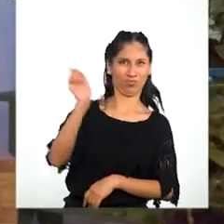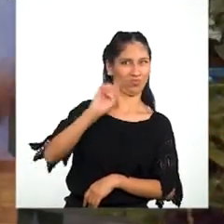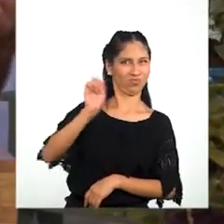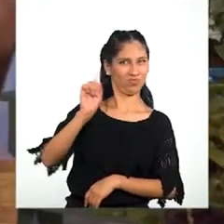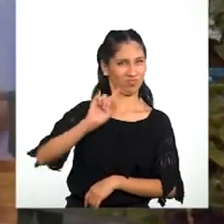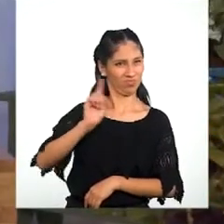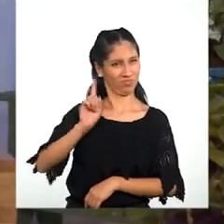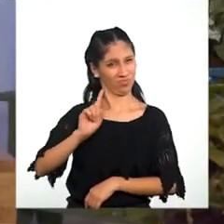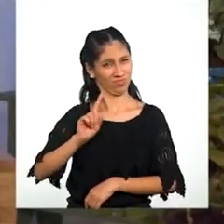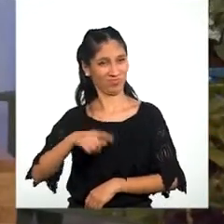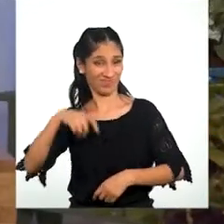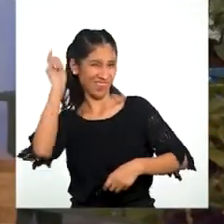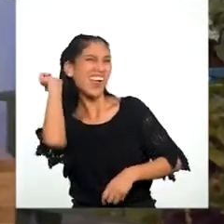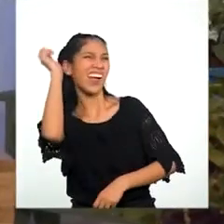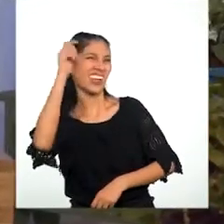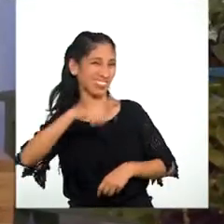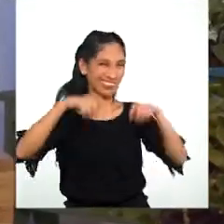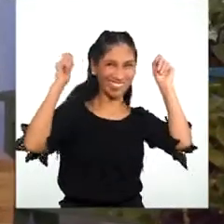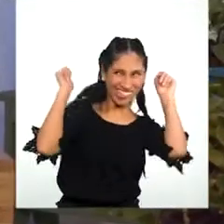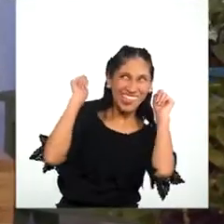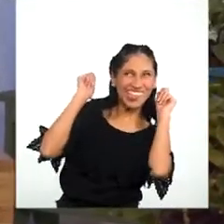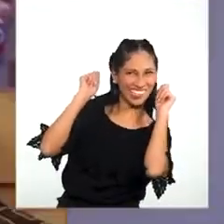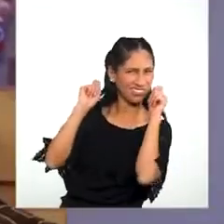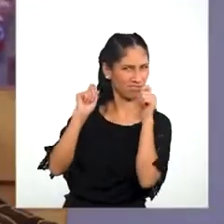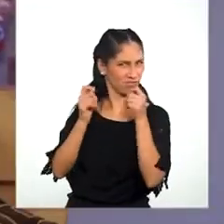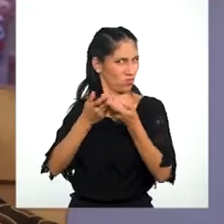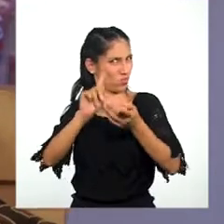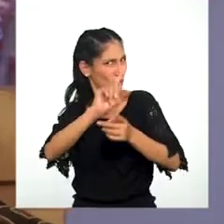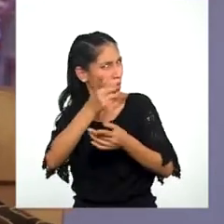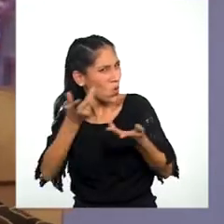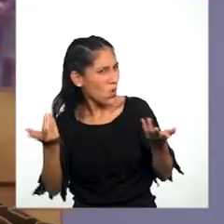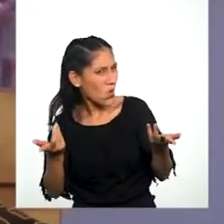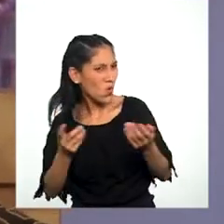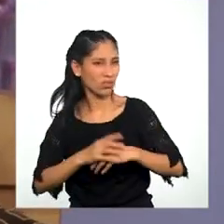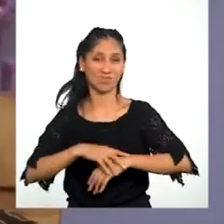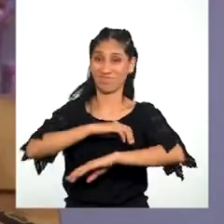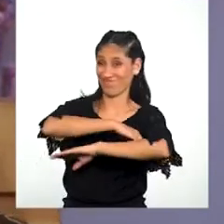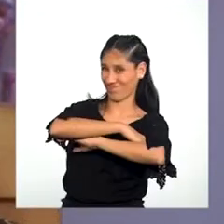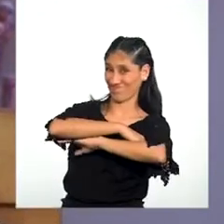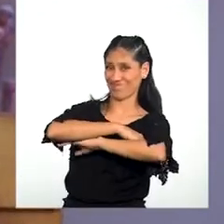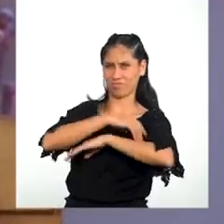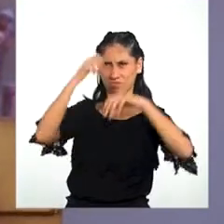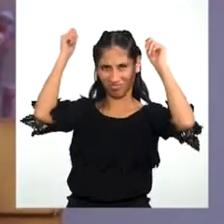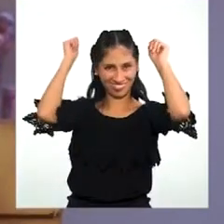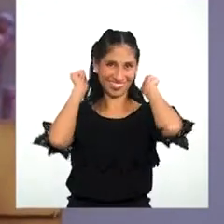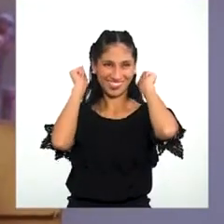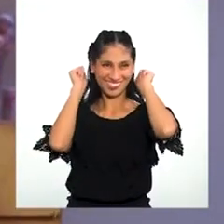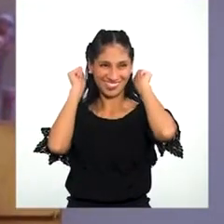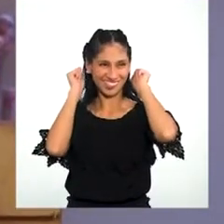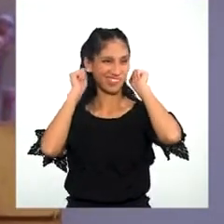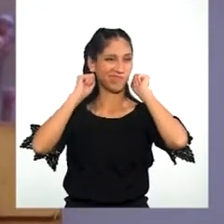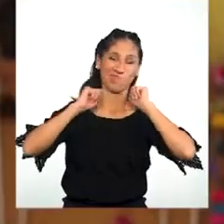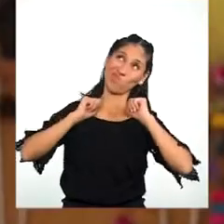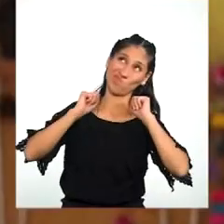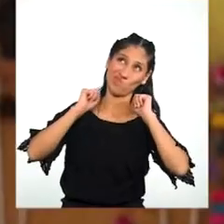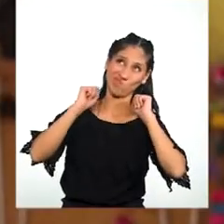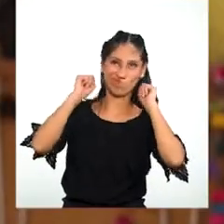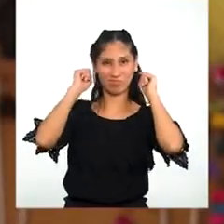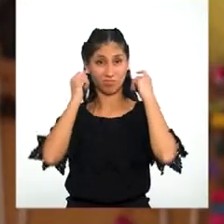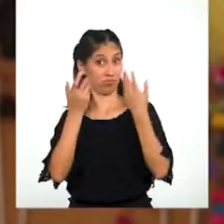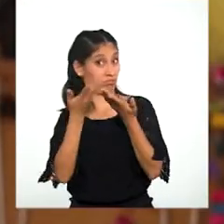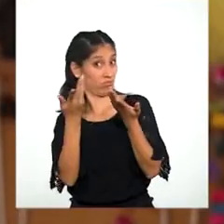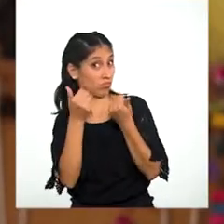¡Ah! ¡Ah! Por más de moda Que estén las vinchas Nunca Pero nunca